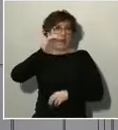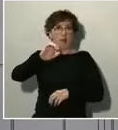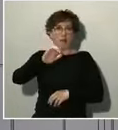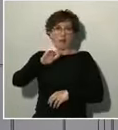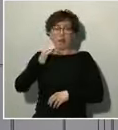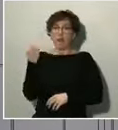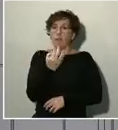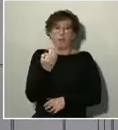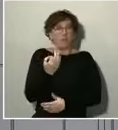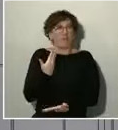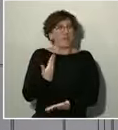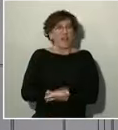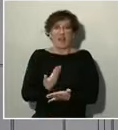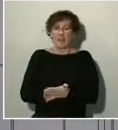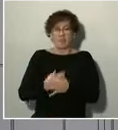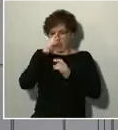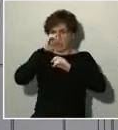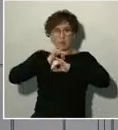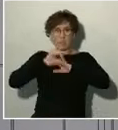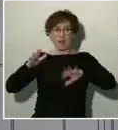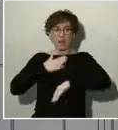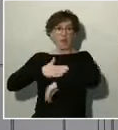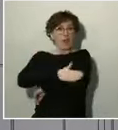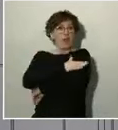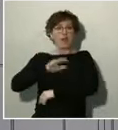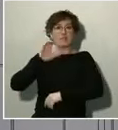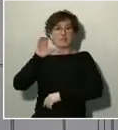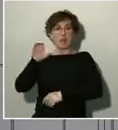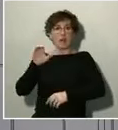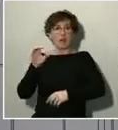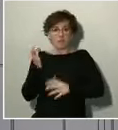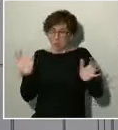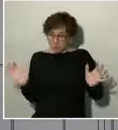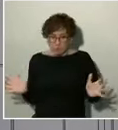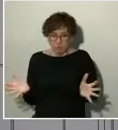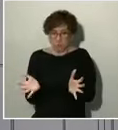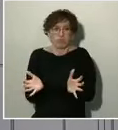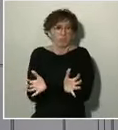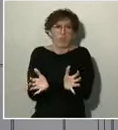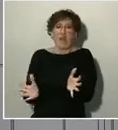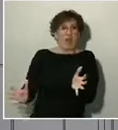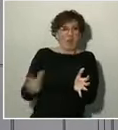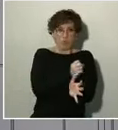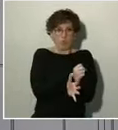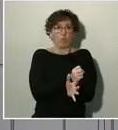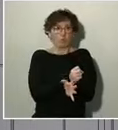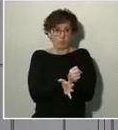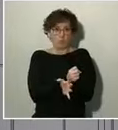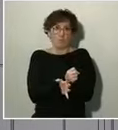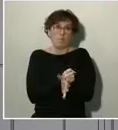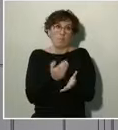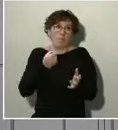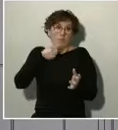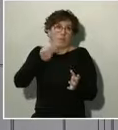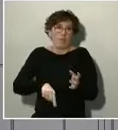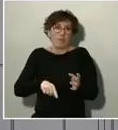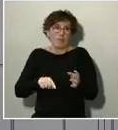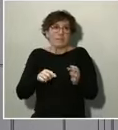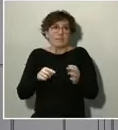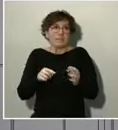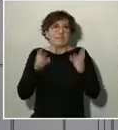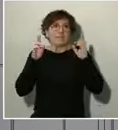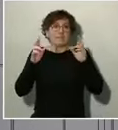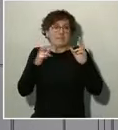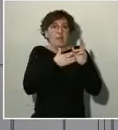de que el Estado va a estar abrigándoles y arropándoles. Pero que, evidentemente, esperamos que antes o después, mejor dicho, antes